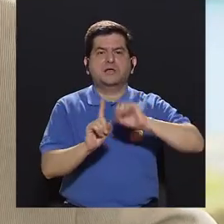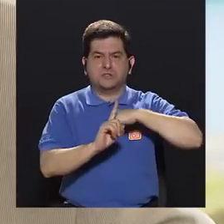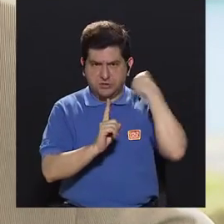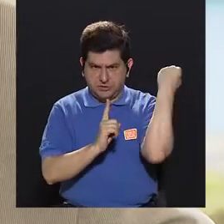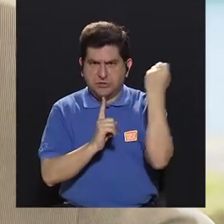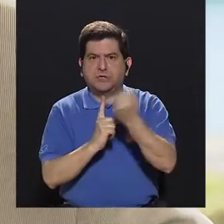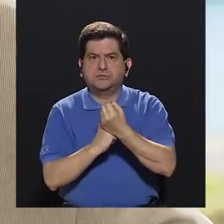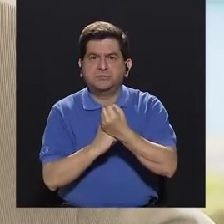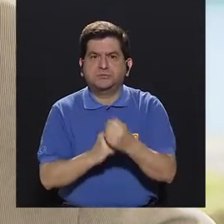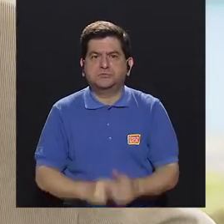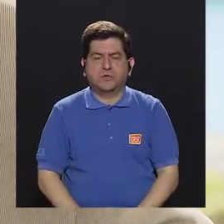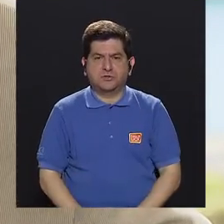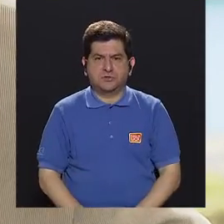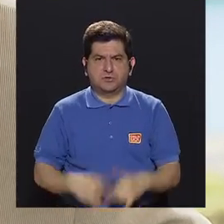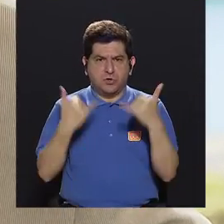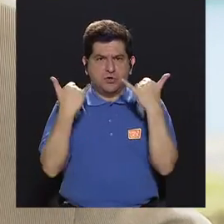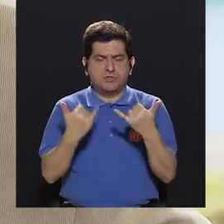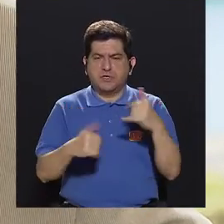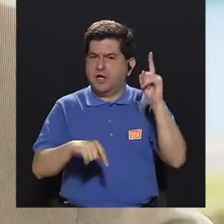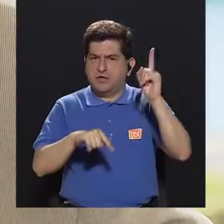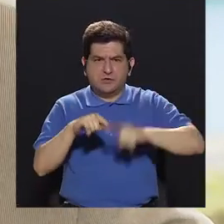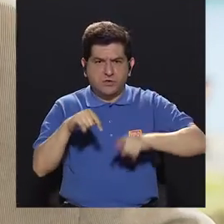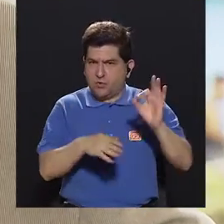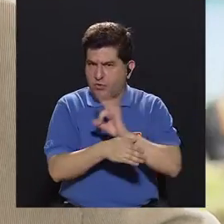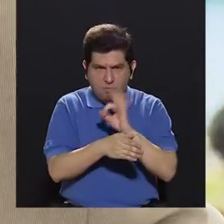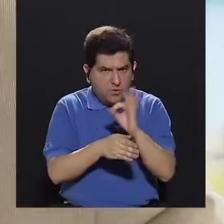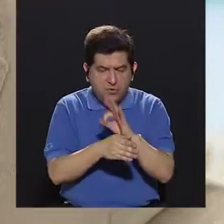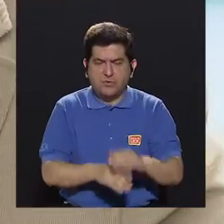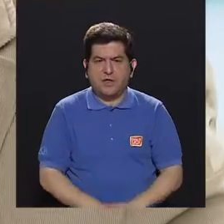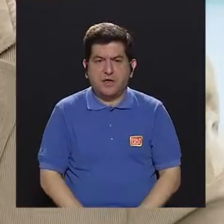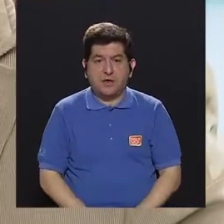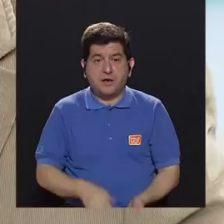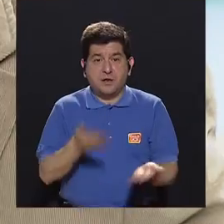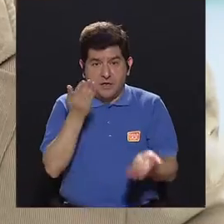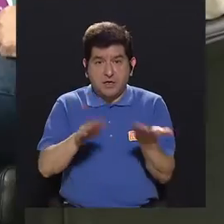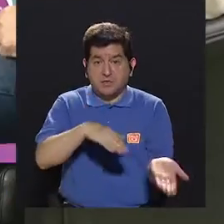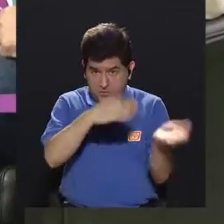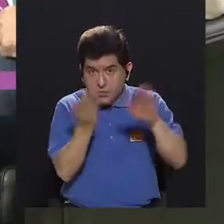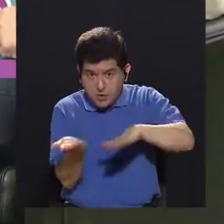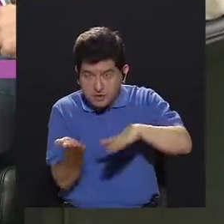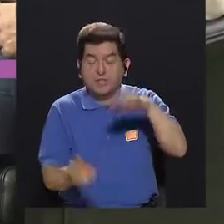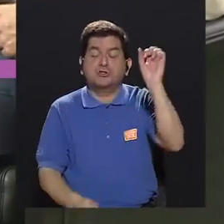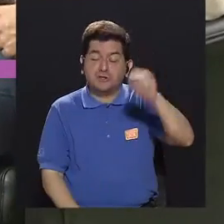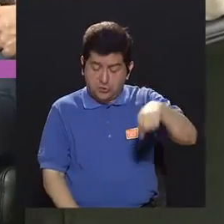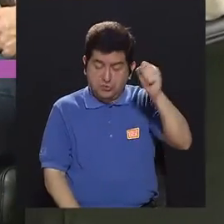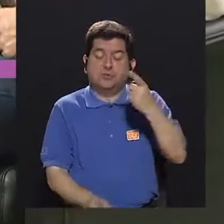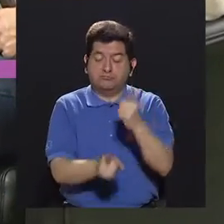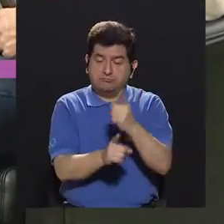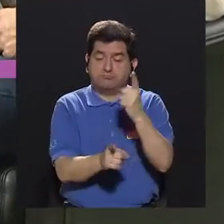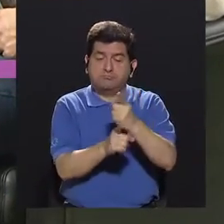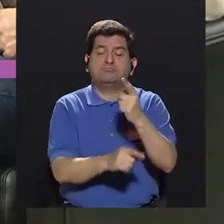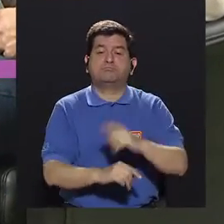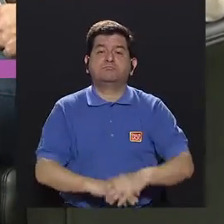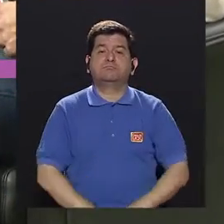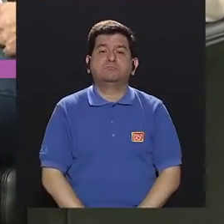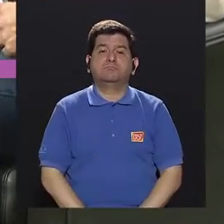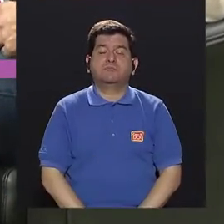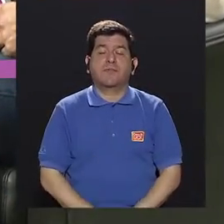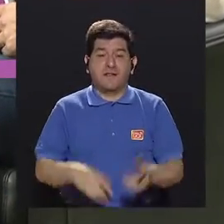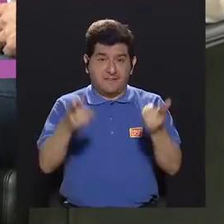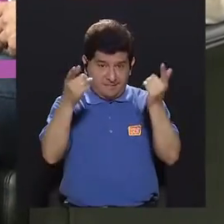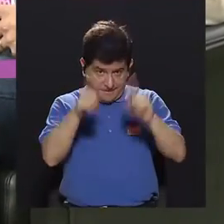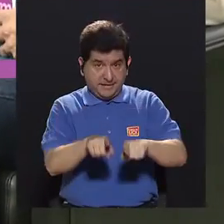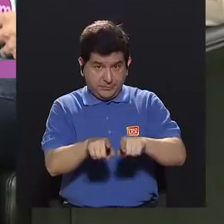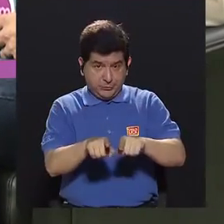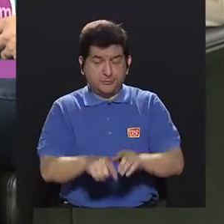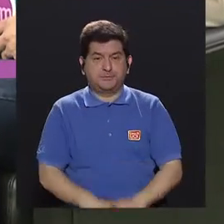realmente... ¿De incapacidad? Y potencialmente mortales. Y potencialmente mortales, así es. De hecho,